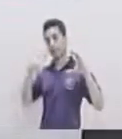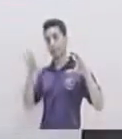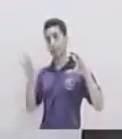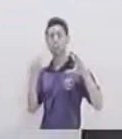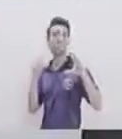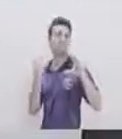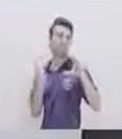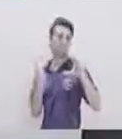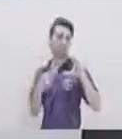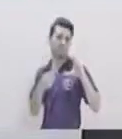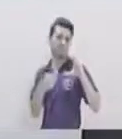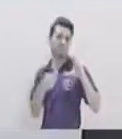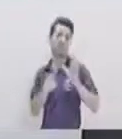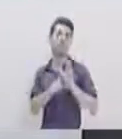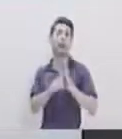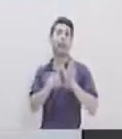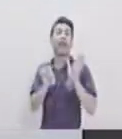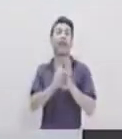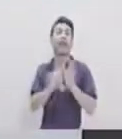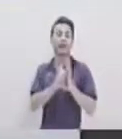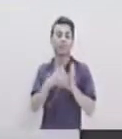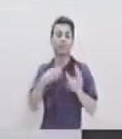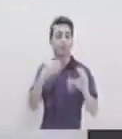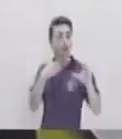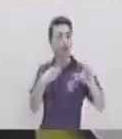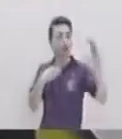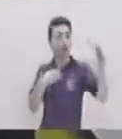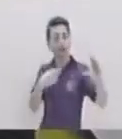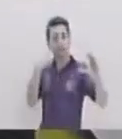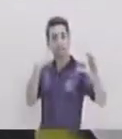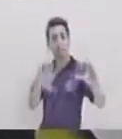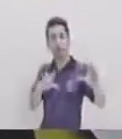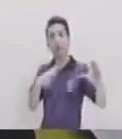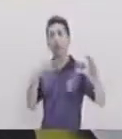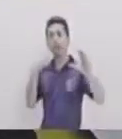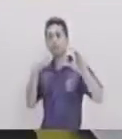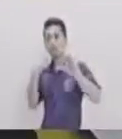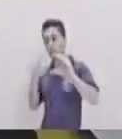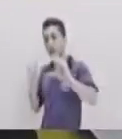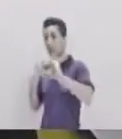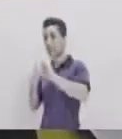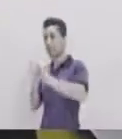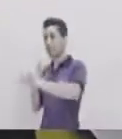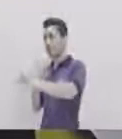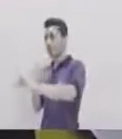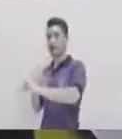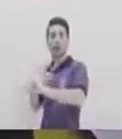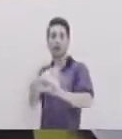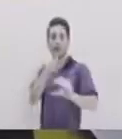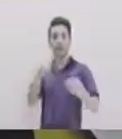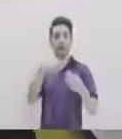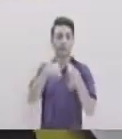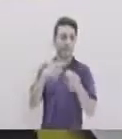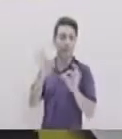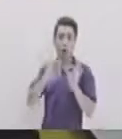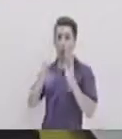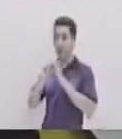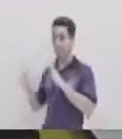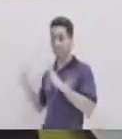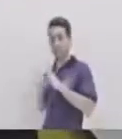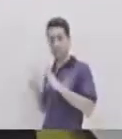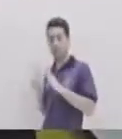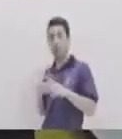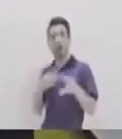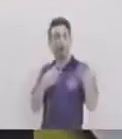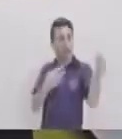Este ejemplo Lo probamos Con nuestros vecinos Nuestros familiares Y nos han dado Su opinión Esa opinión Nos ha